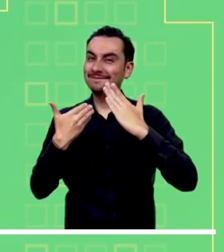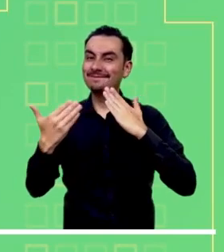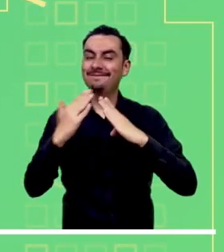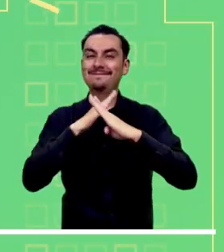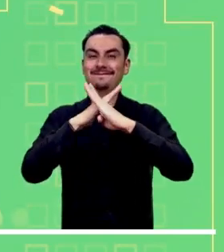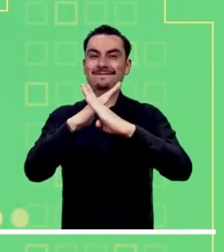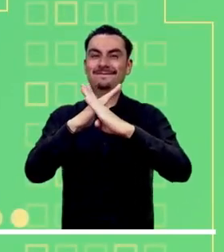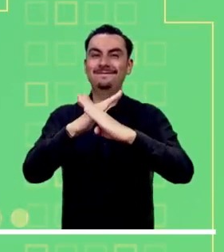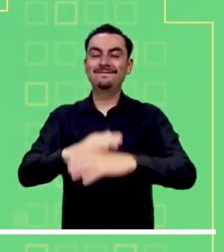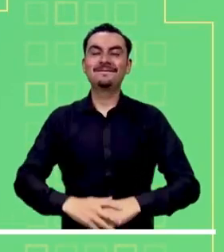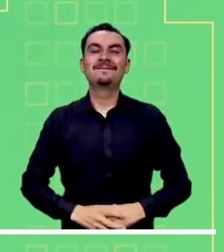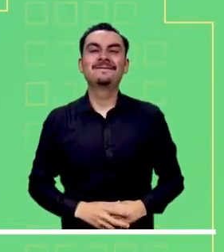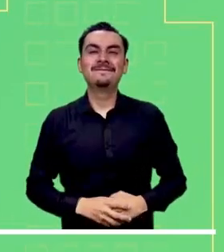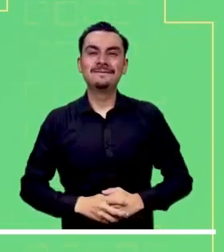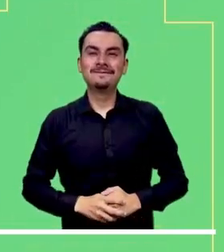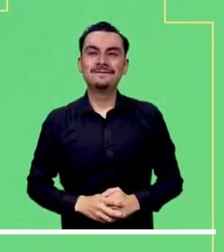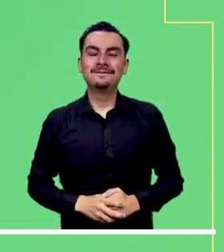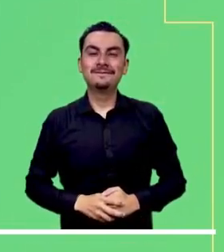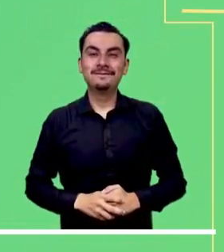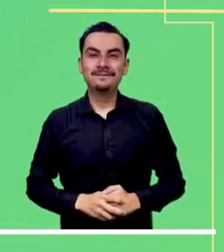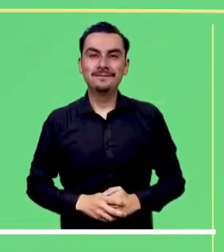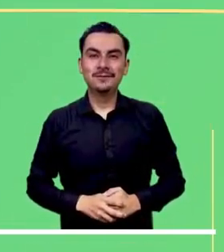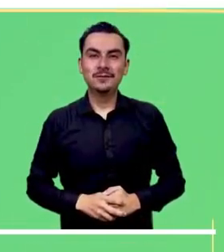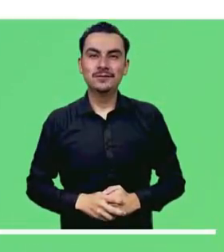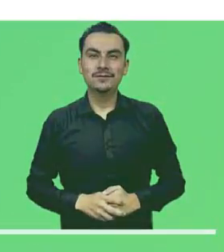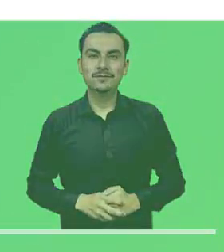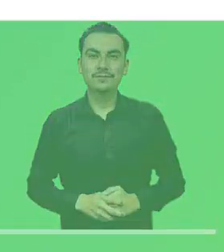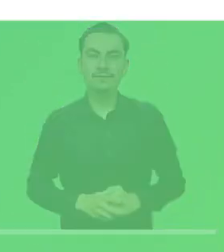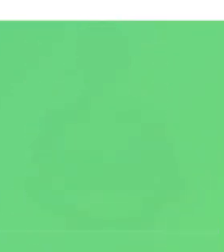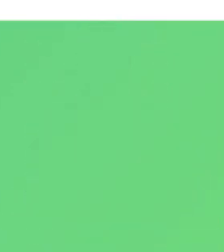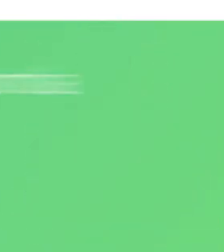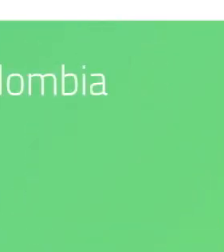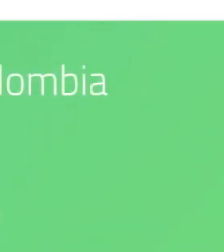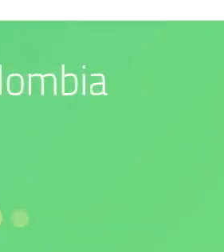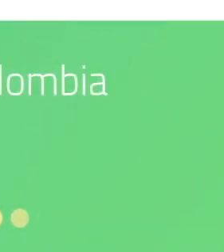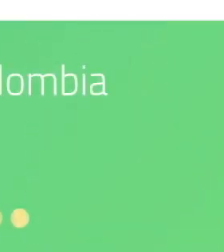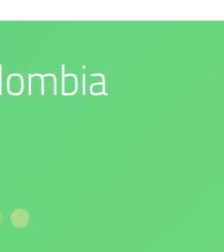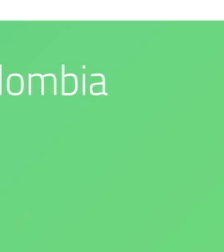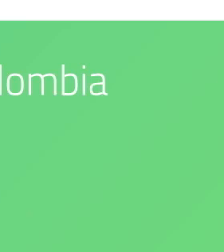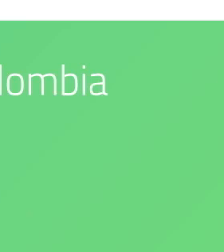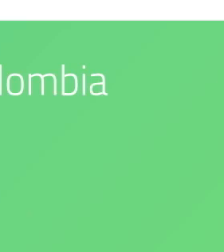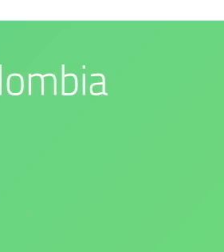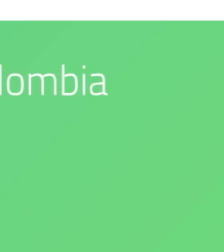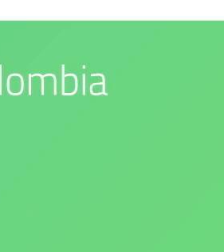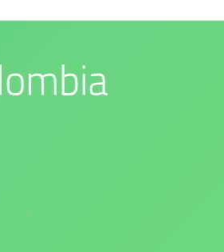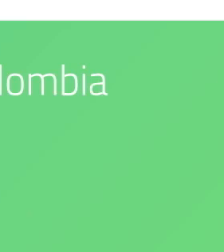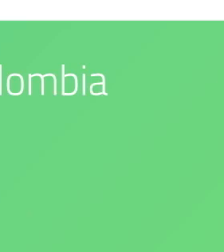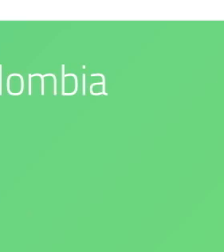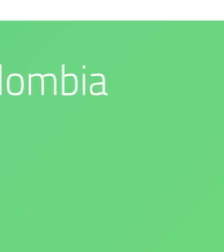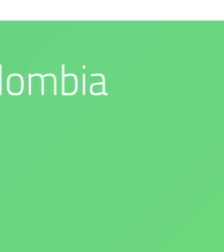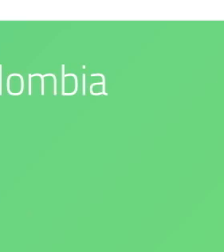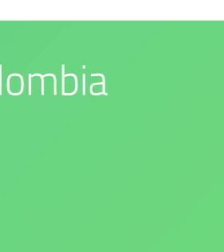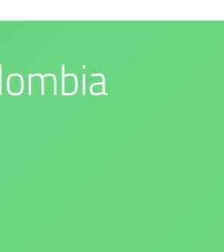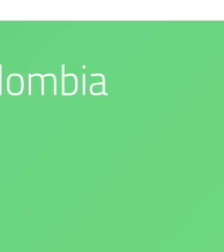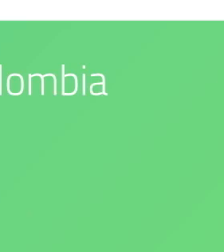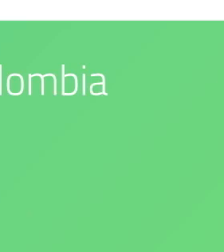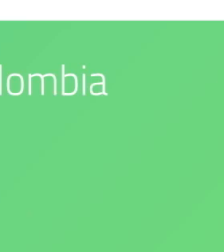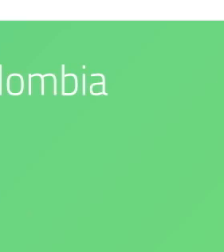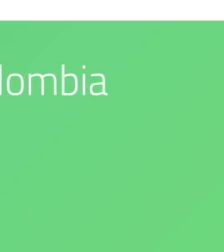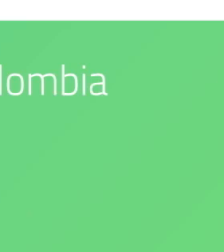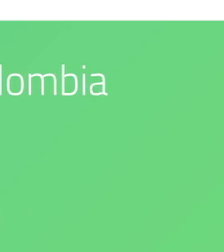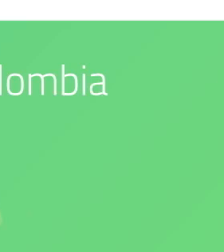Síguenos en nuestras redes sociales. Nuestro compromiso es con el medio ambiente. IDEAM es confianza y prevención. 1 los